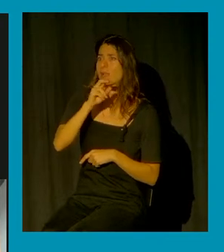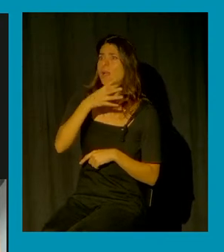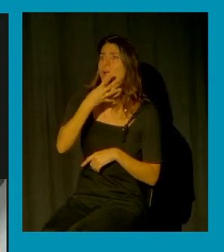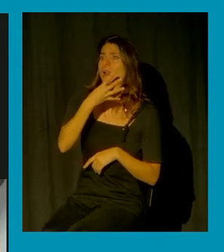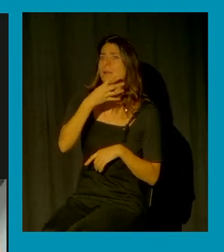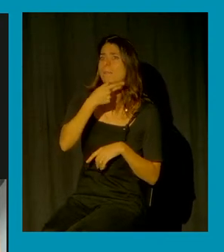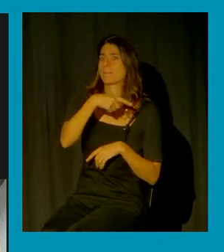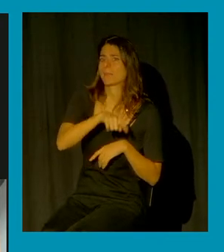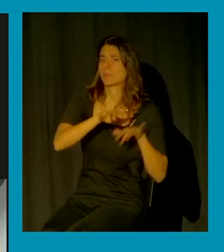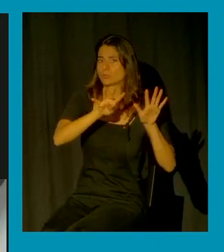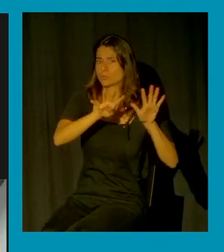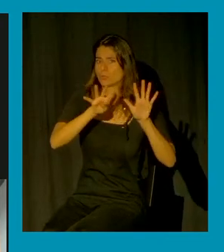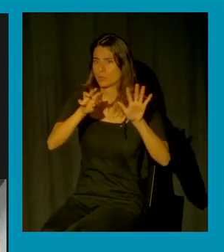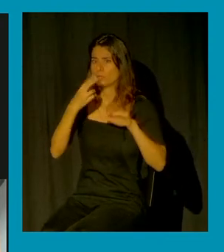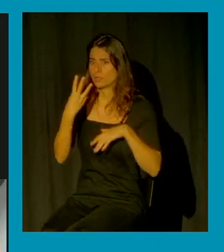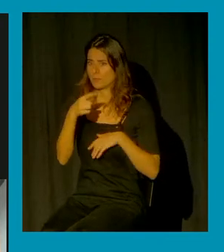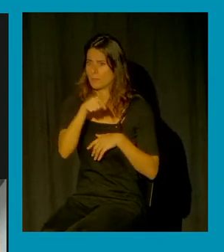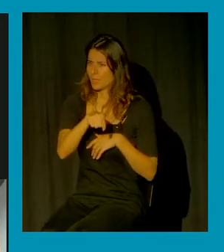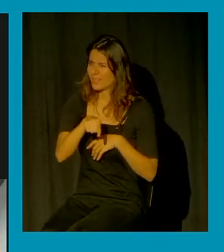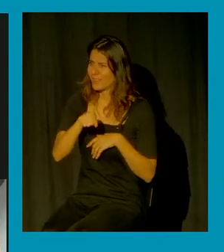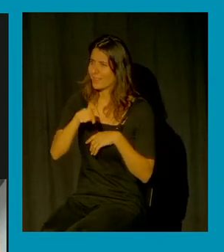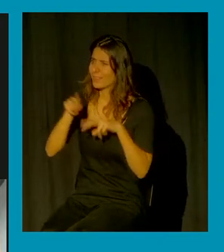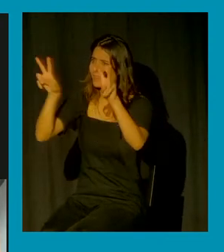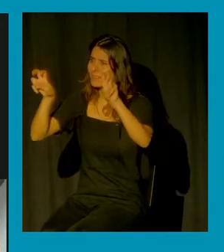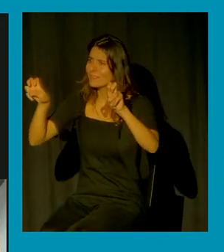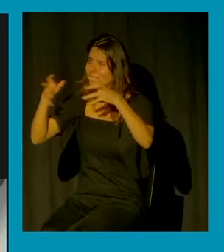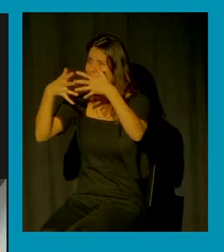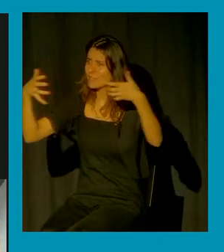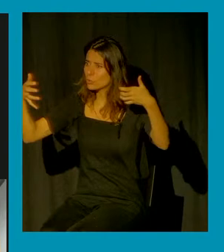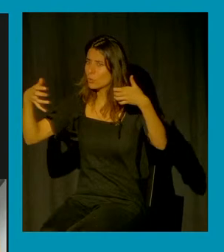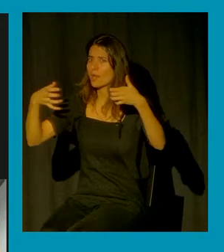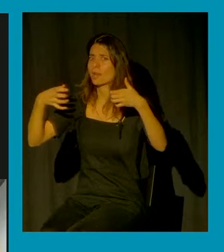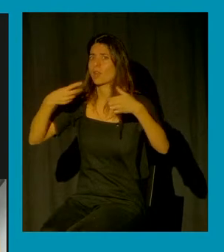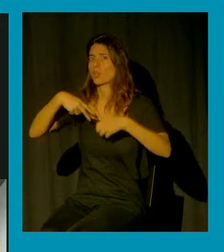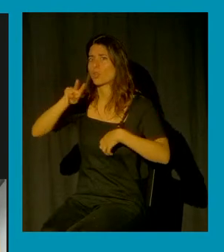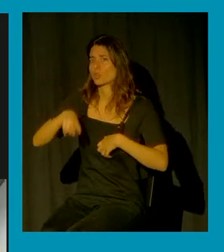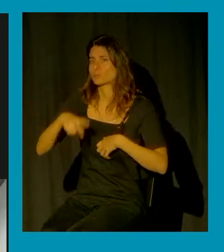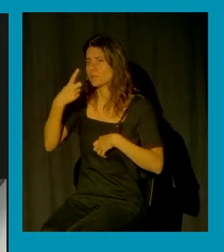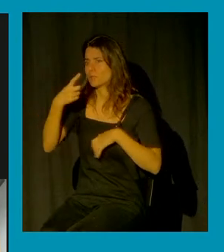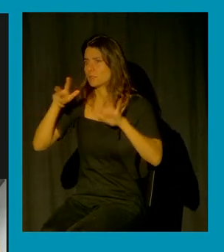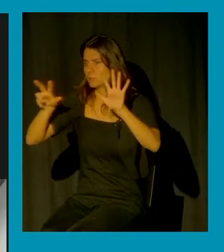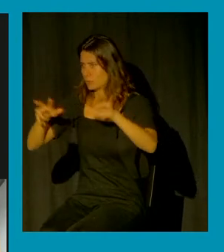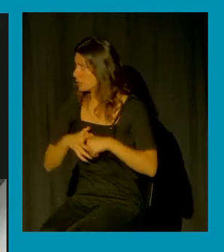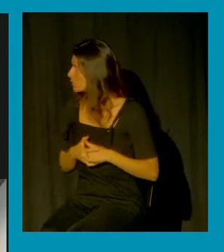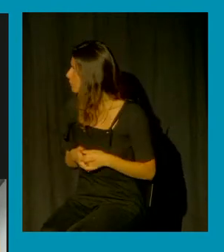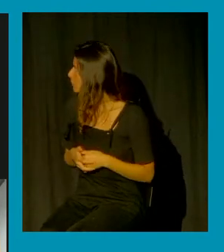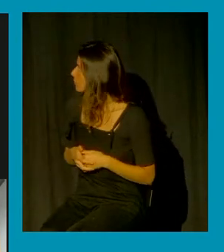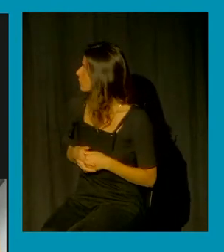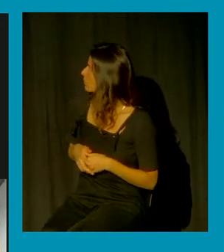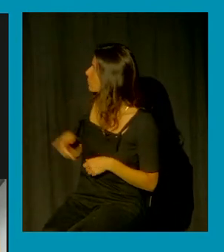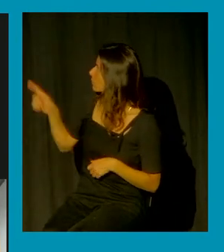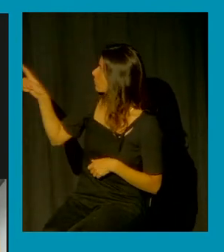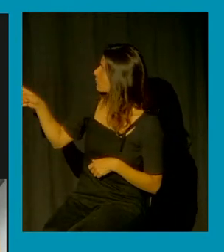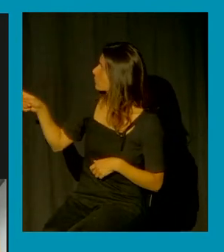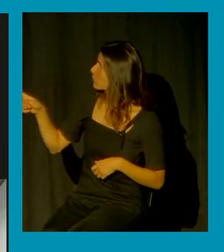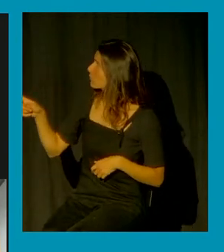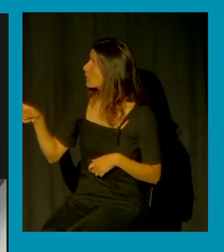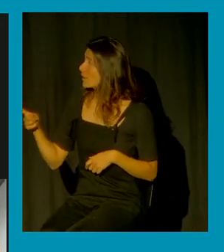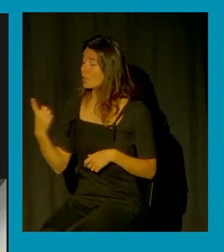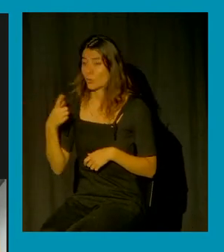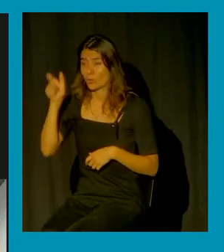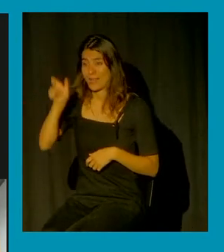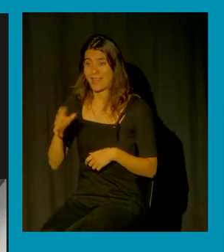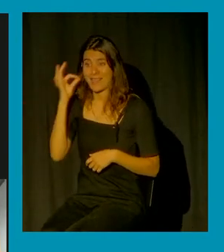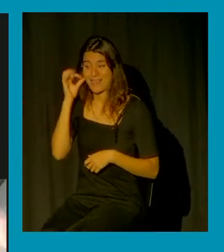titular del 2018 la asesinada en Vinaros fue descuartizada y enterrada por vestir ropa